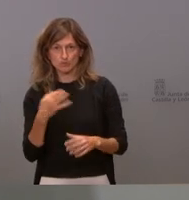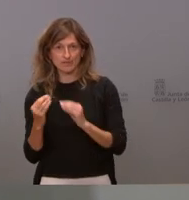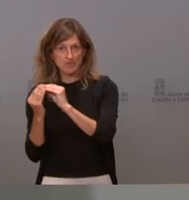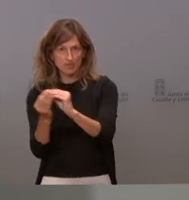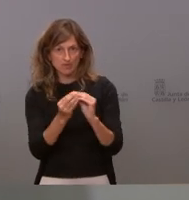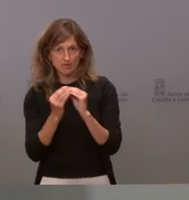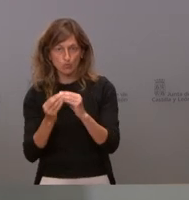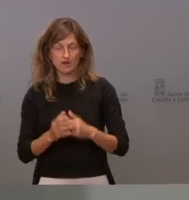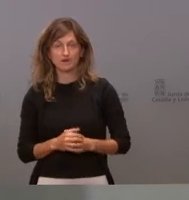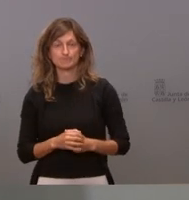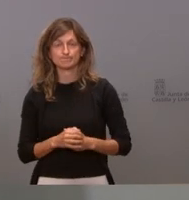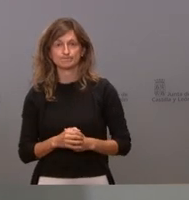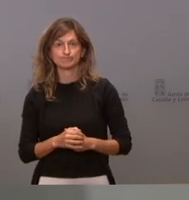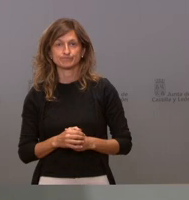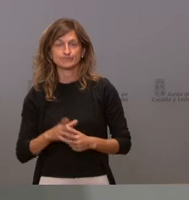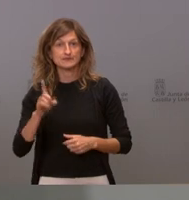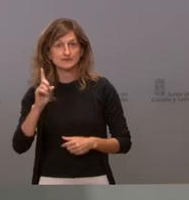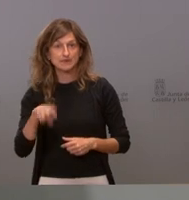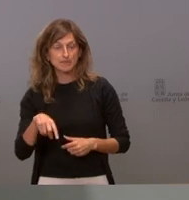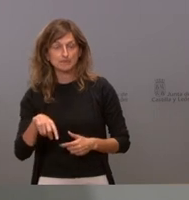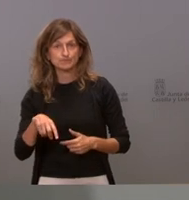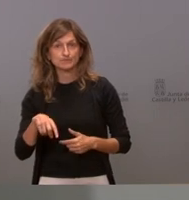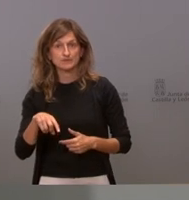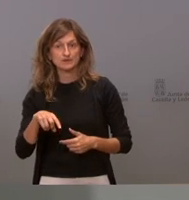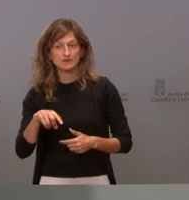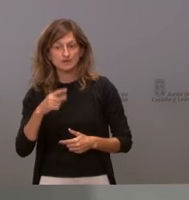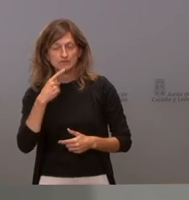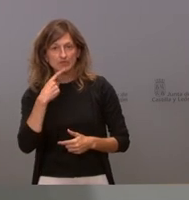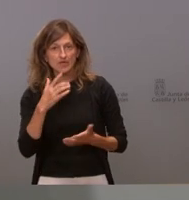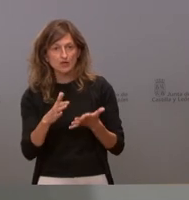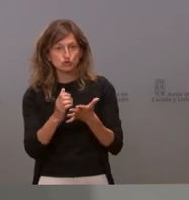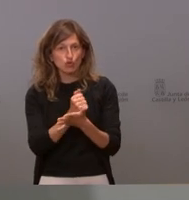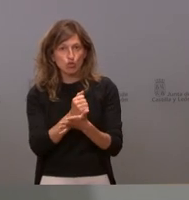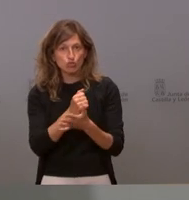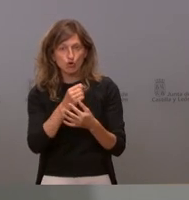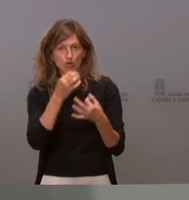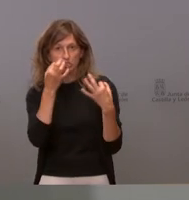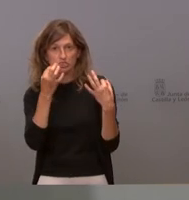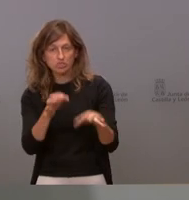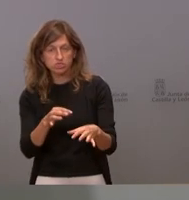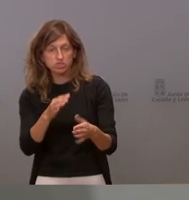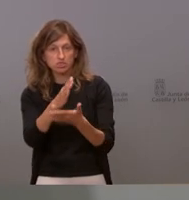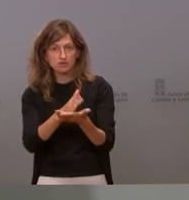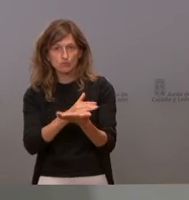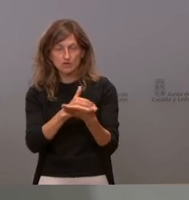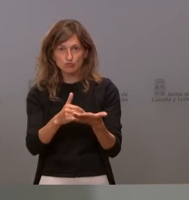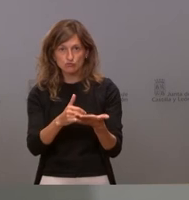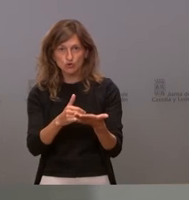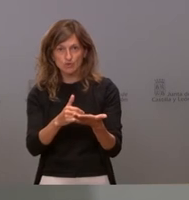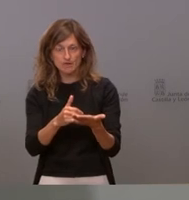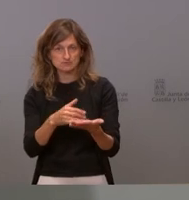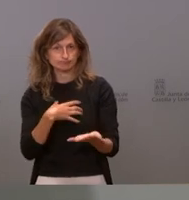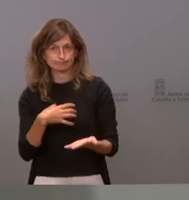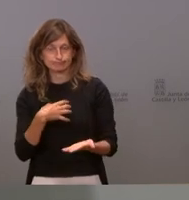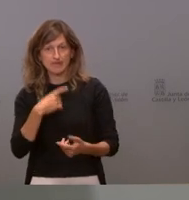y no puede ser que todo se acabe delegando en las comunidades autónomas lo he de decir